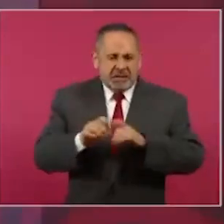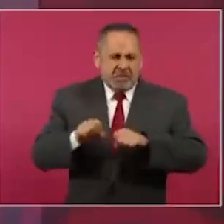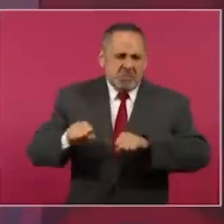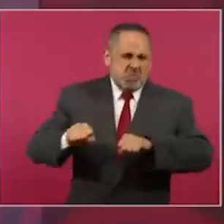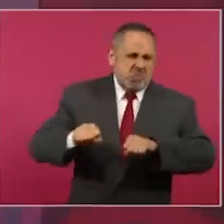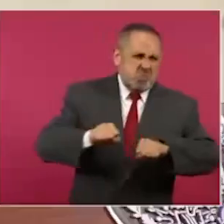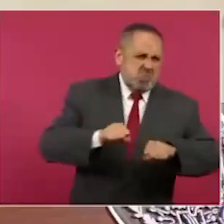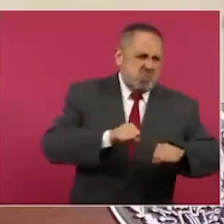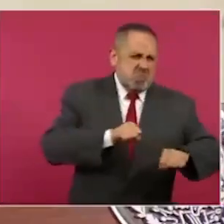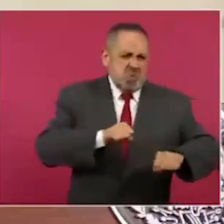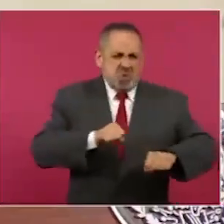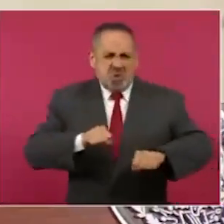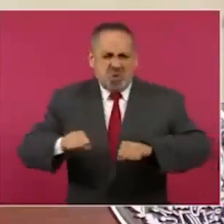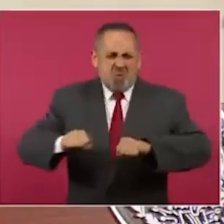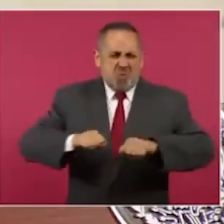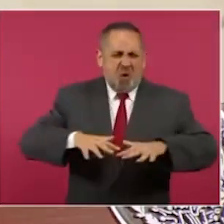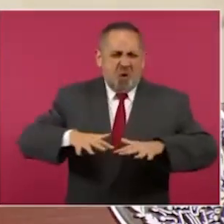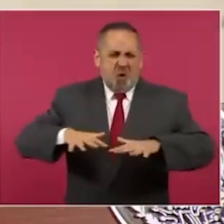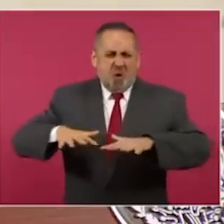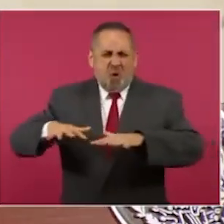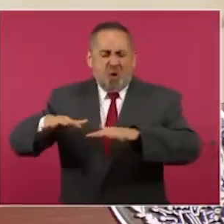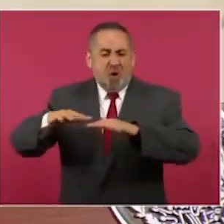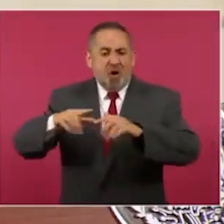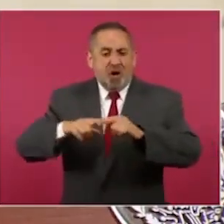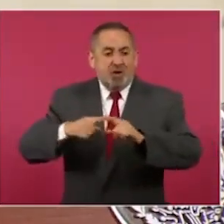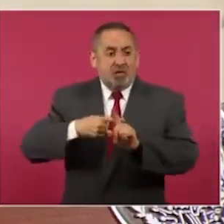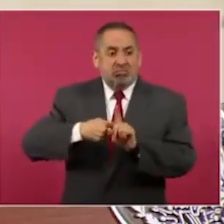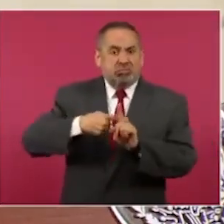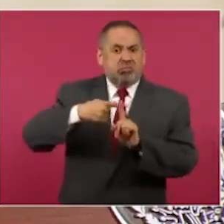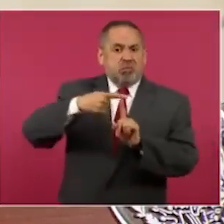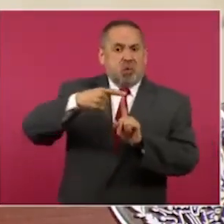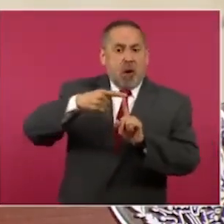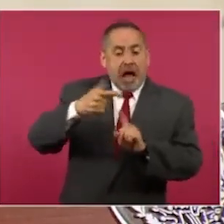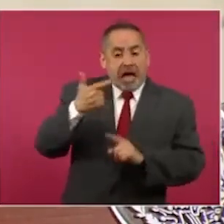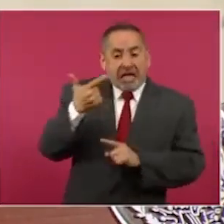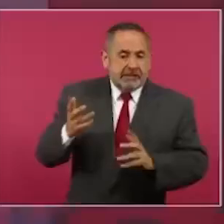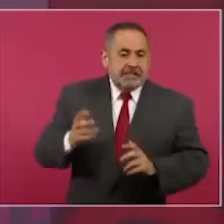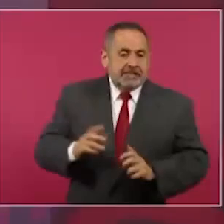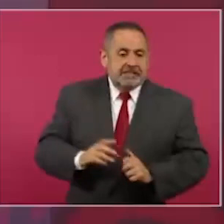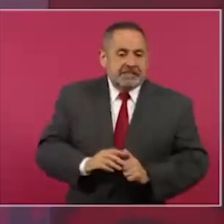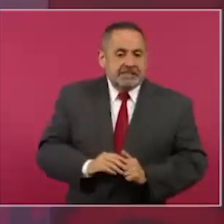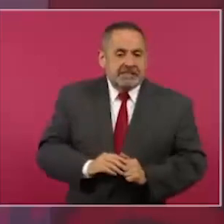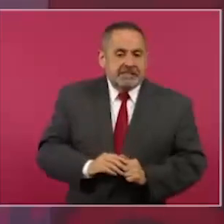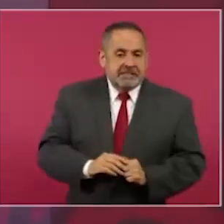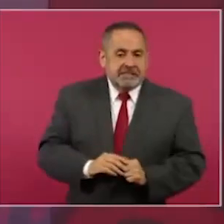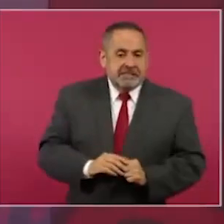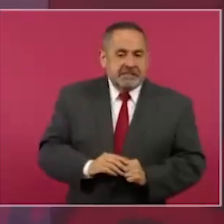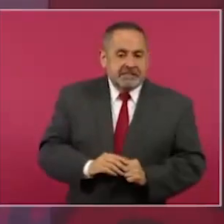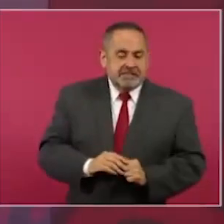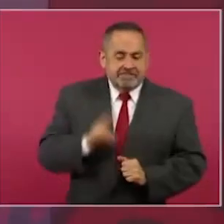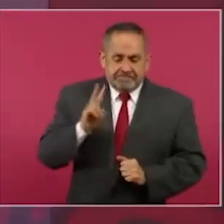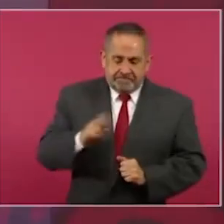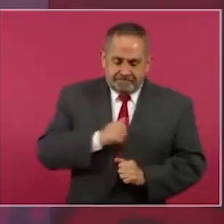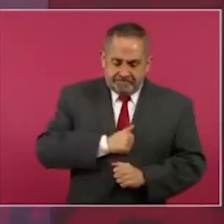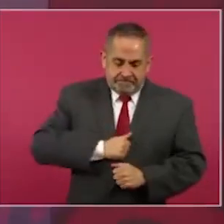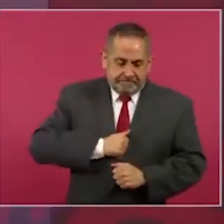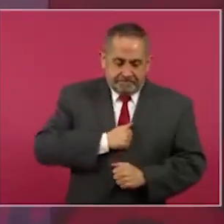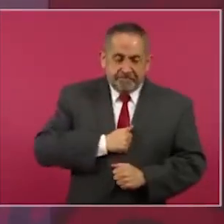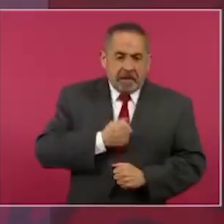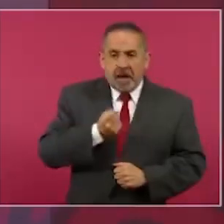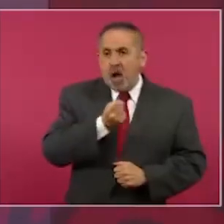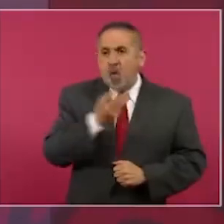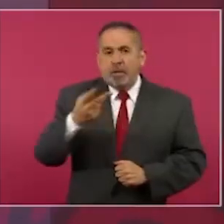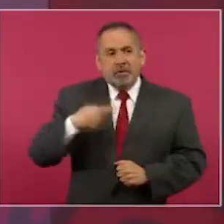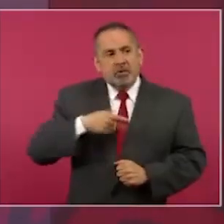terremoto de magnitud de 7.8. Lamentablemente se perdieron